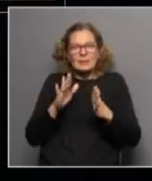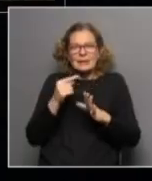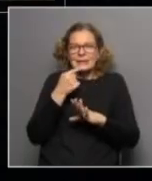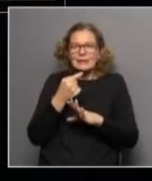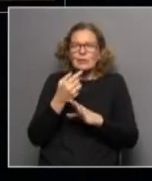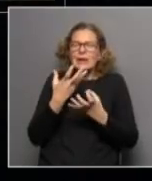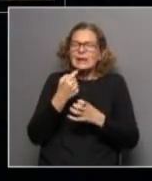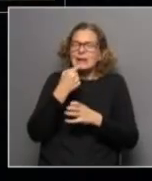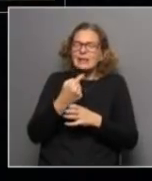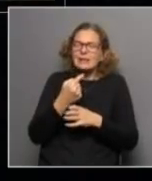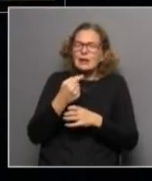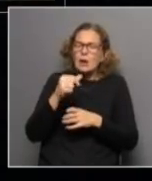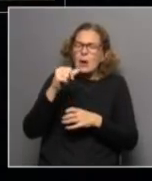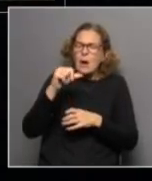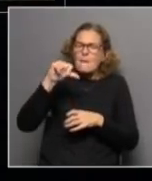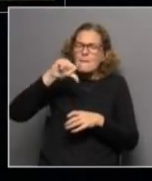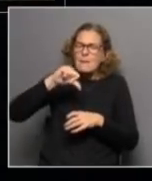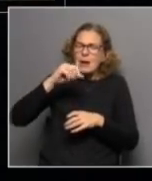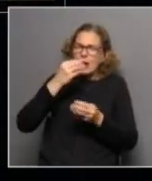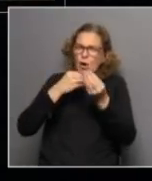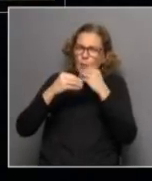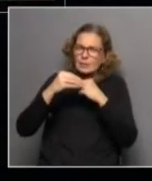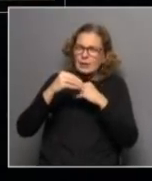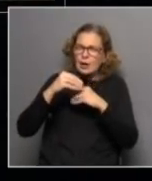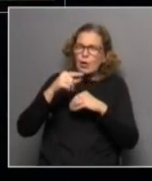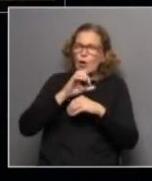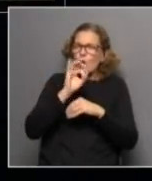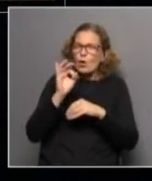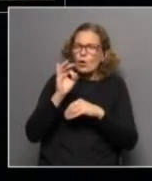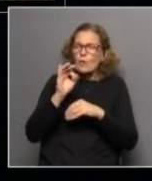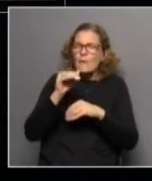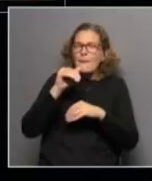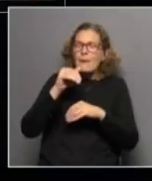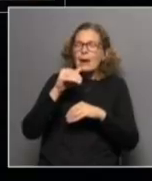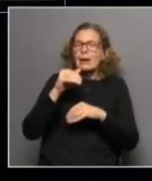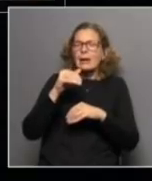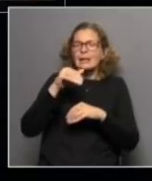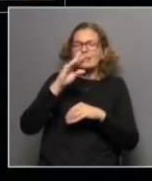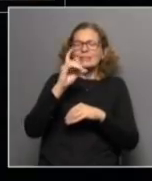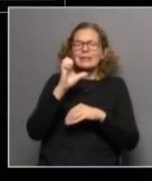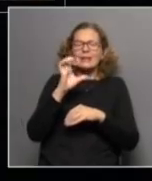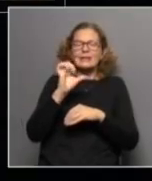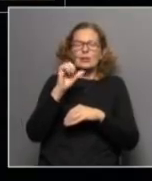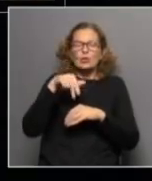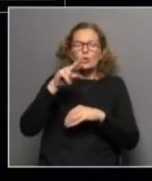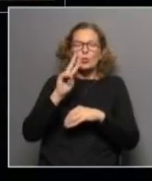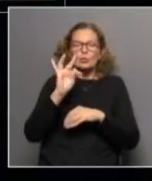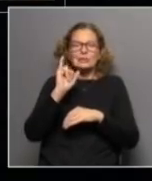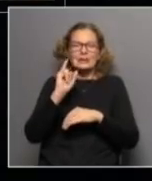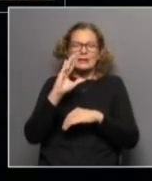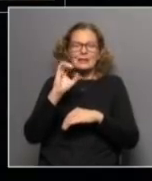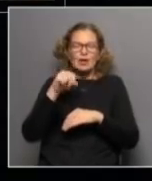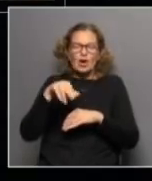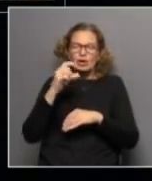definiendo qué sería una mala alimentación o la desnutrición en el caso de niños niñas o adolescentes